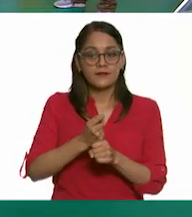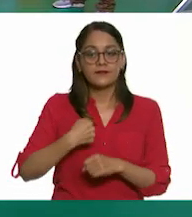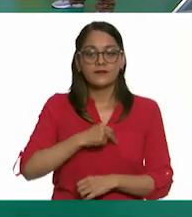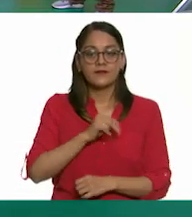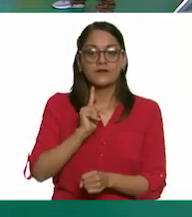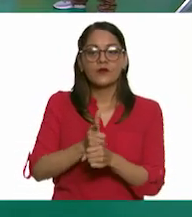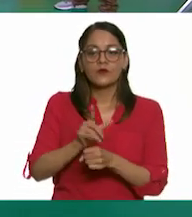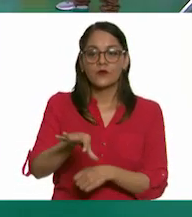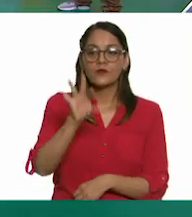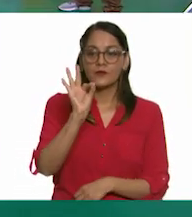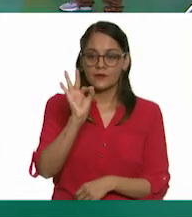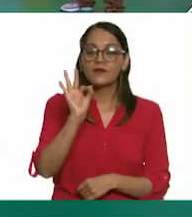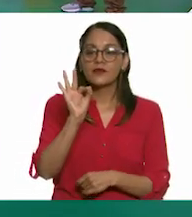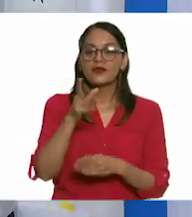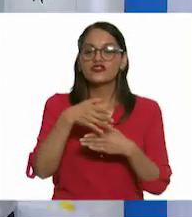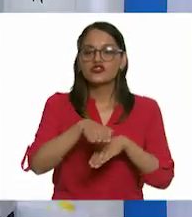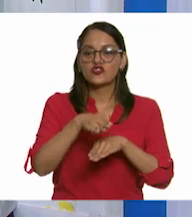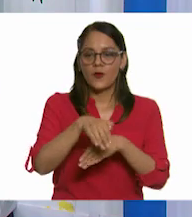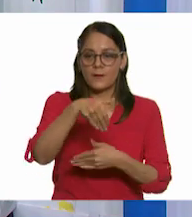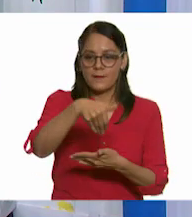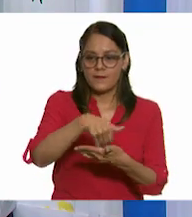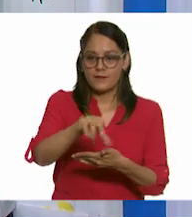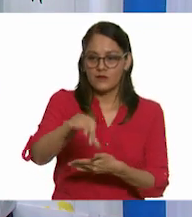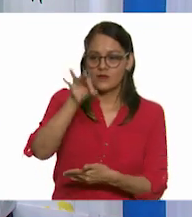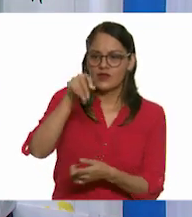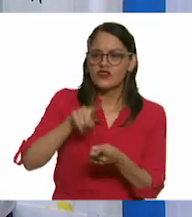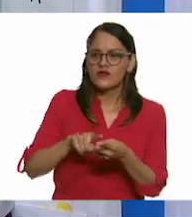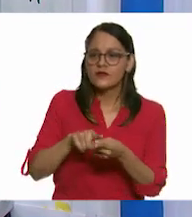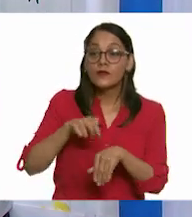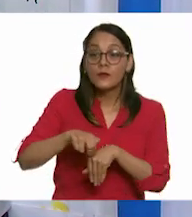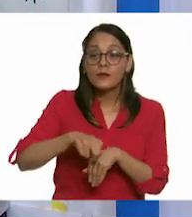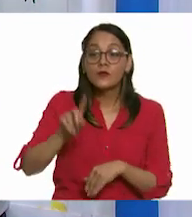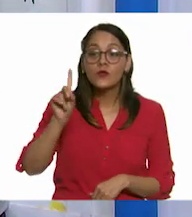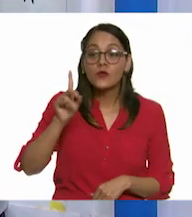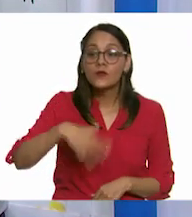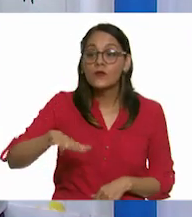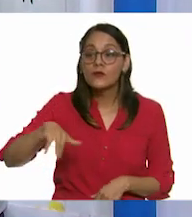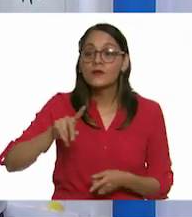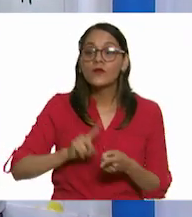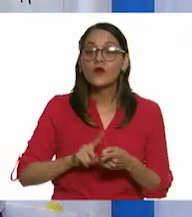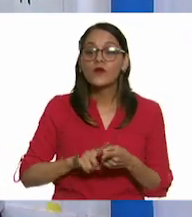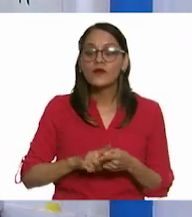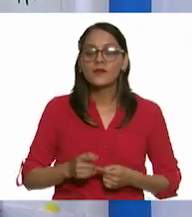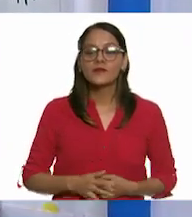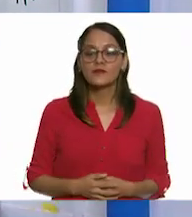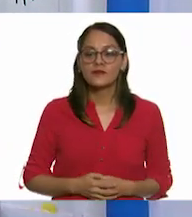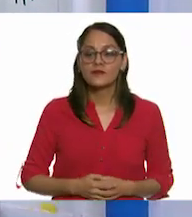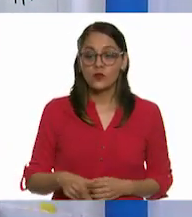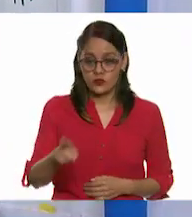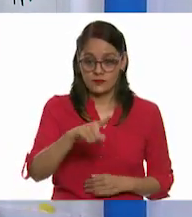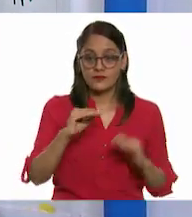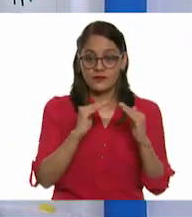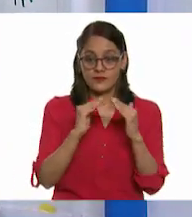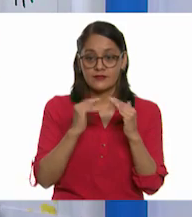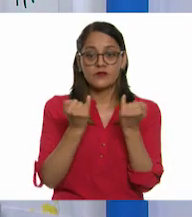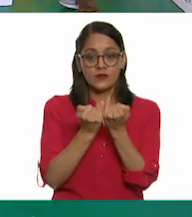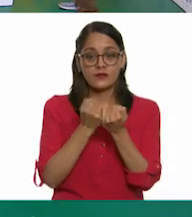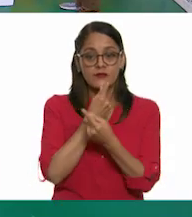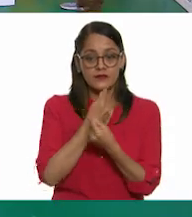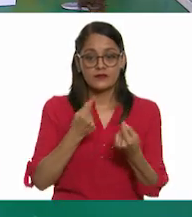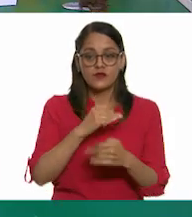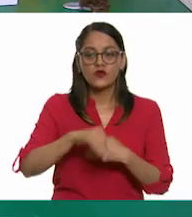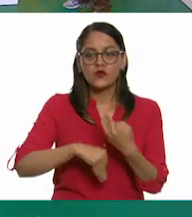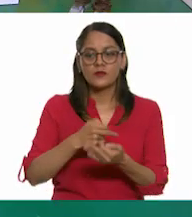el sobre marcado con el número uno. Hay que encontrarlo. ¿Dónde se encuentra? Vamos a buscarlo. Ustedes también en casa, niñas y niños,